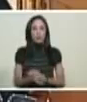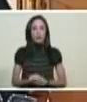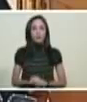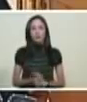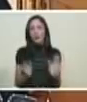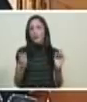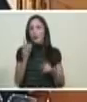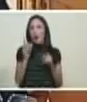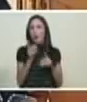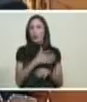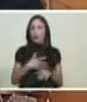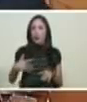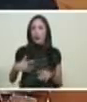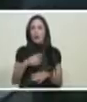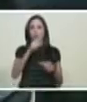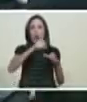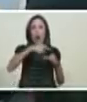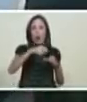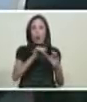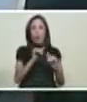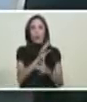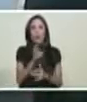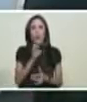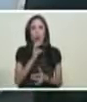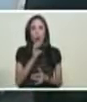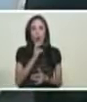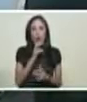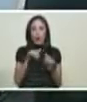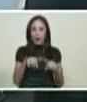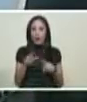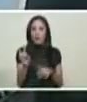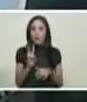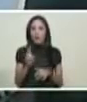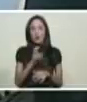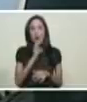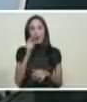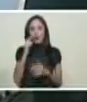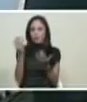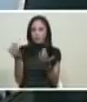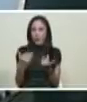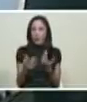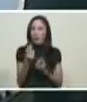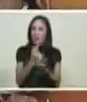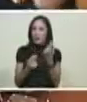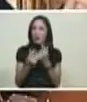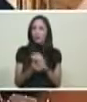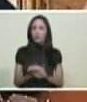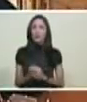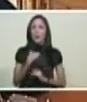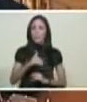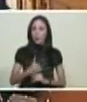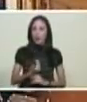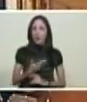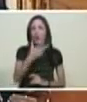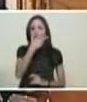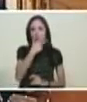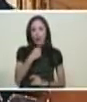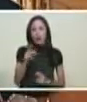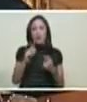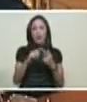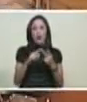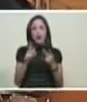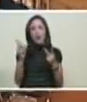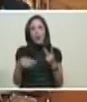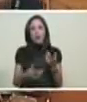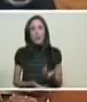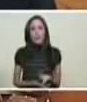quieran invertir y asegurar sus ahorros en Venezuela vengan lo pueden hacer en bolívares lo